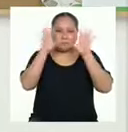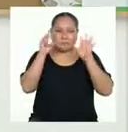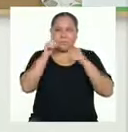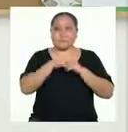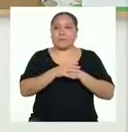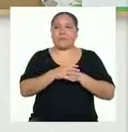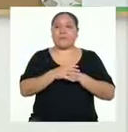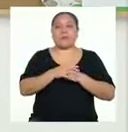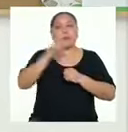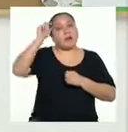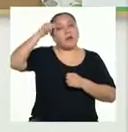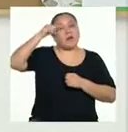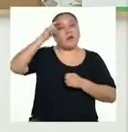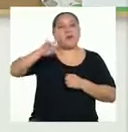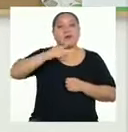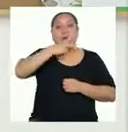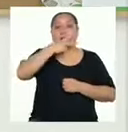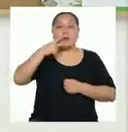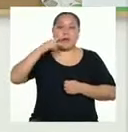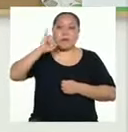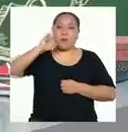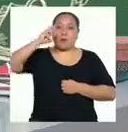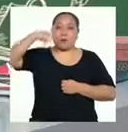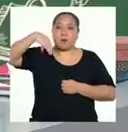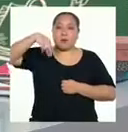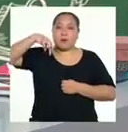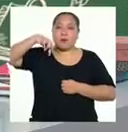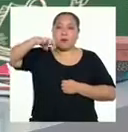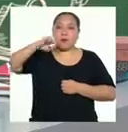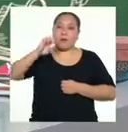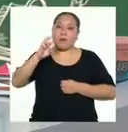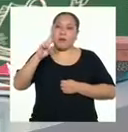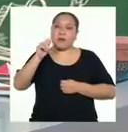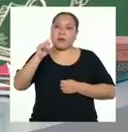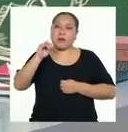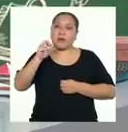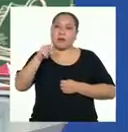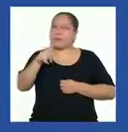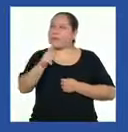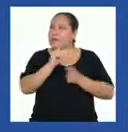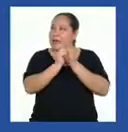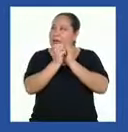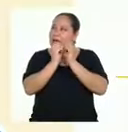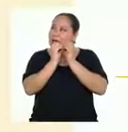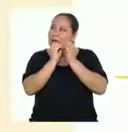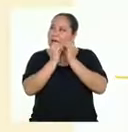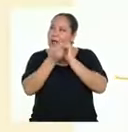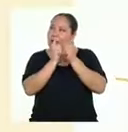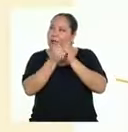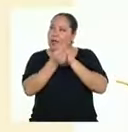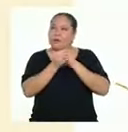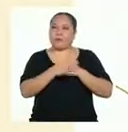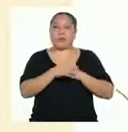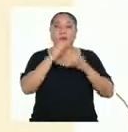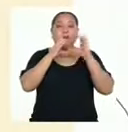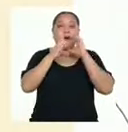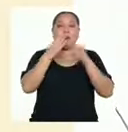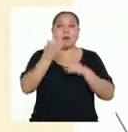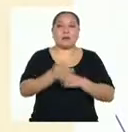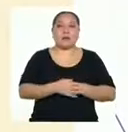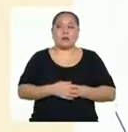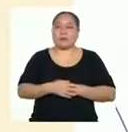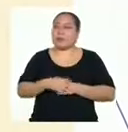en cuenta el uso del modo imperativo que caracteriza nuestro texto. Haciendo algunas modificaciones, quedaría así. Conversa.